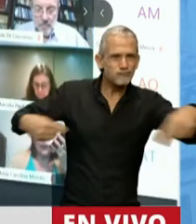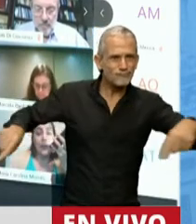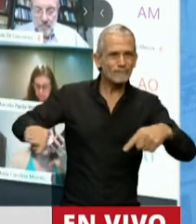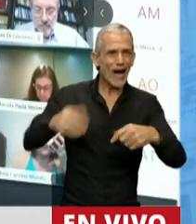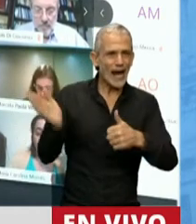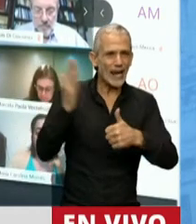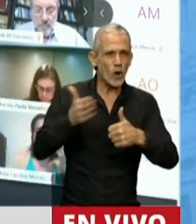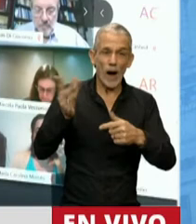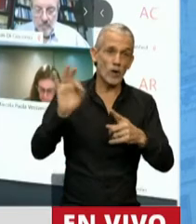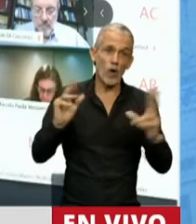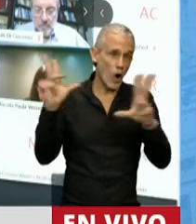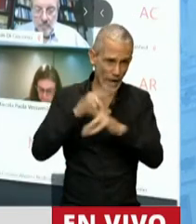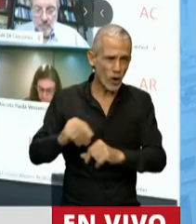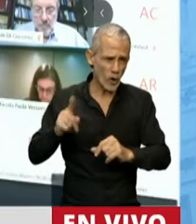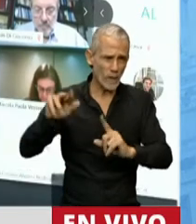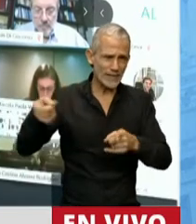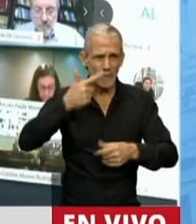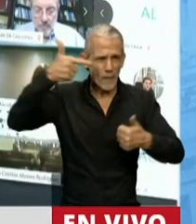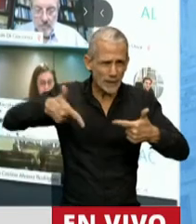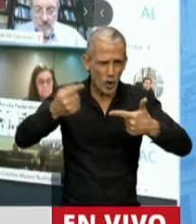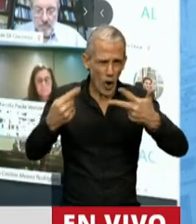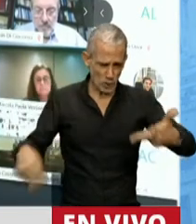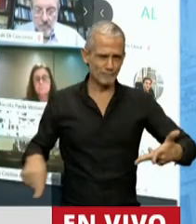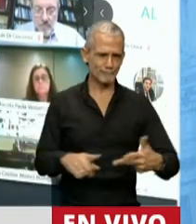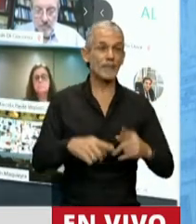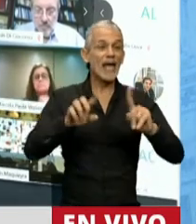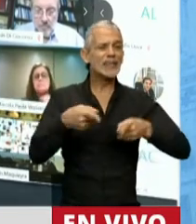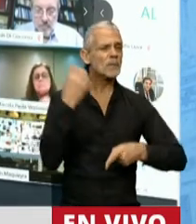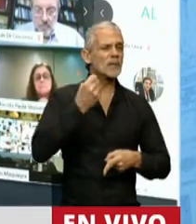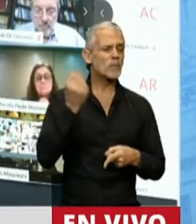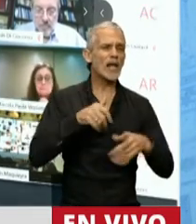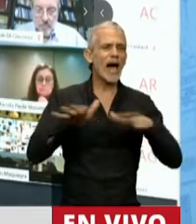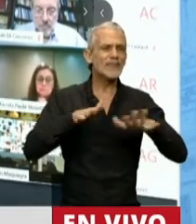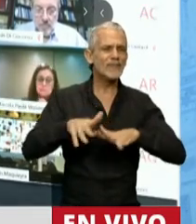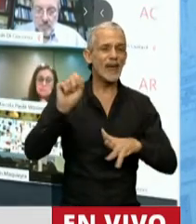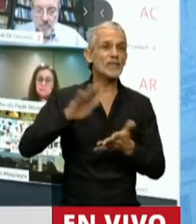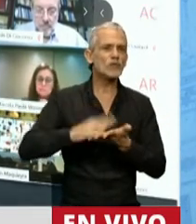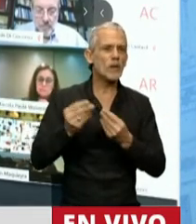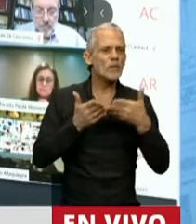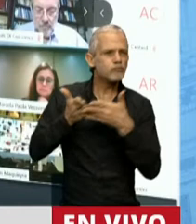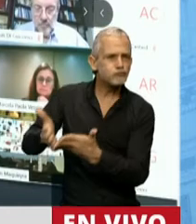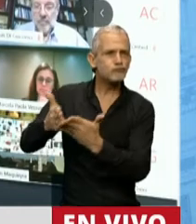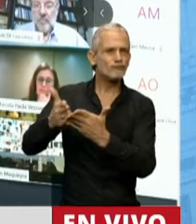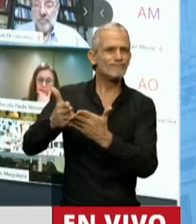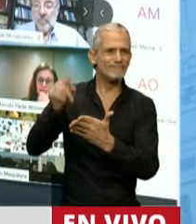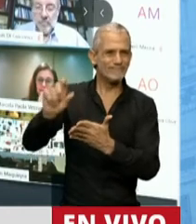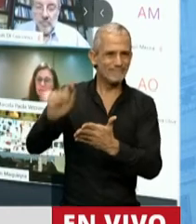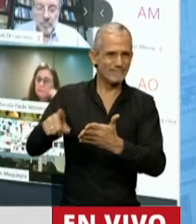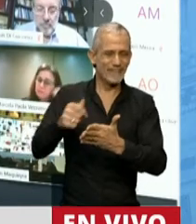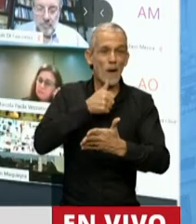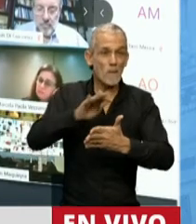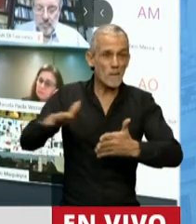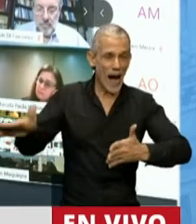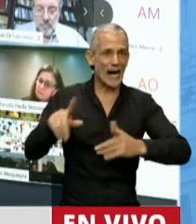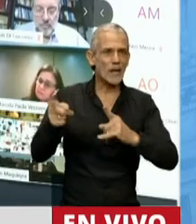y no renovables. Además, resaltamos las actividades de transporte marítimo y fluvial, las